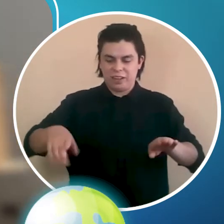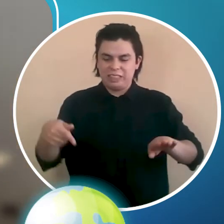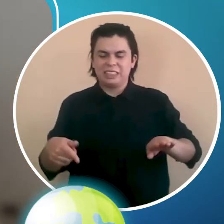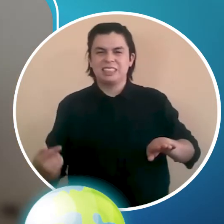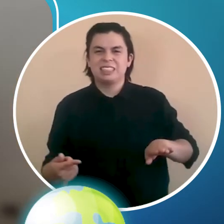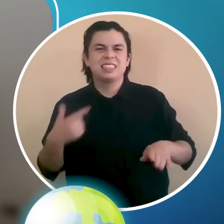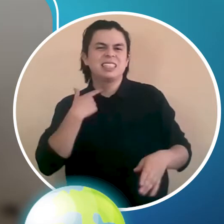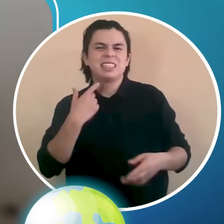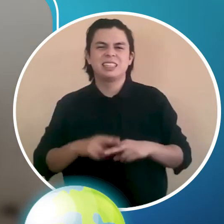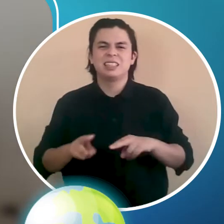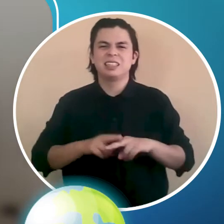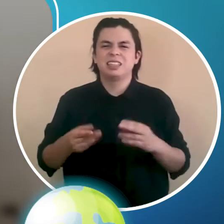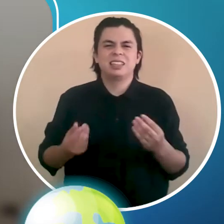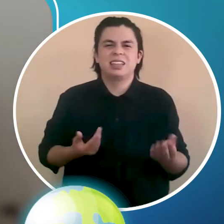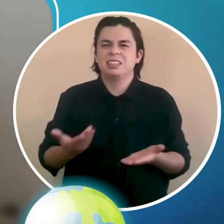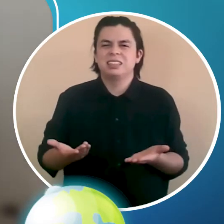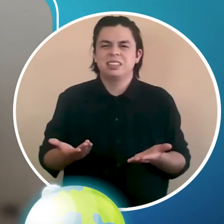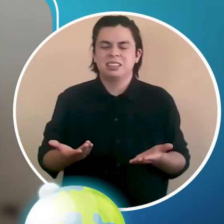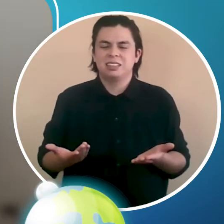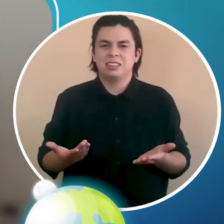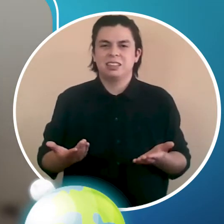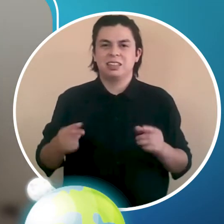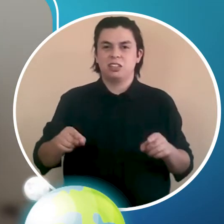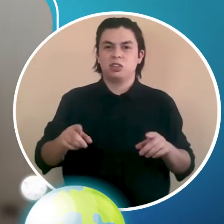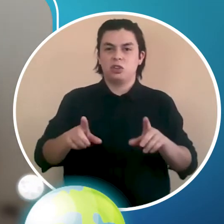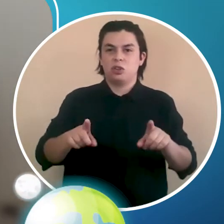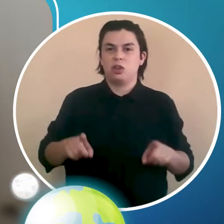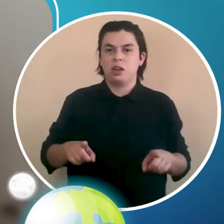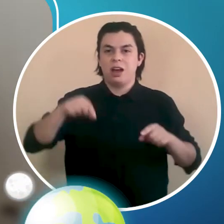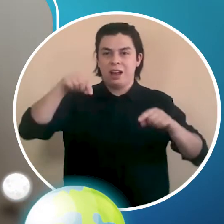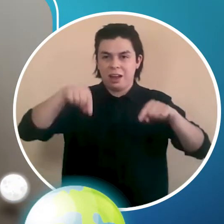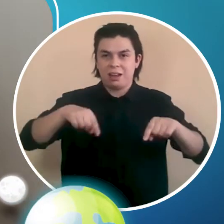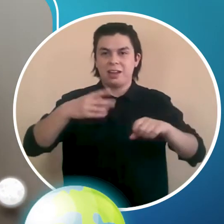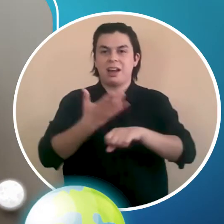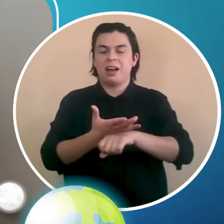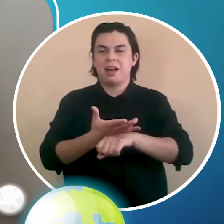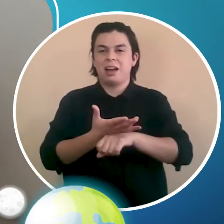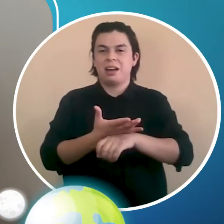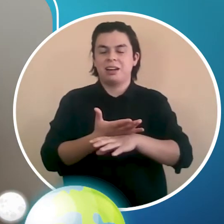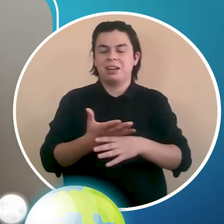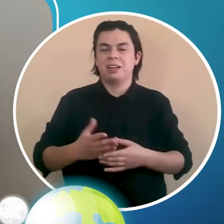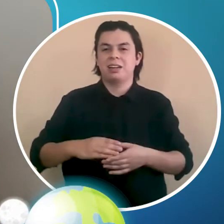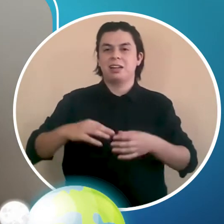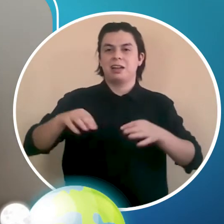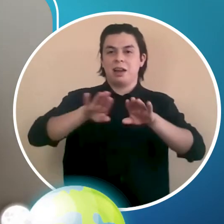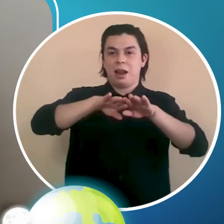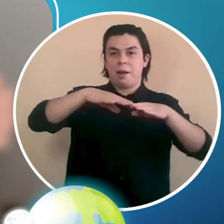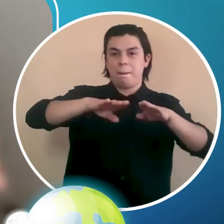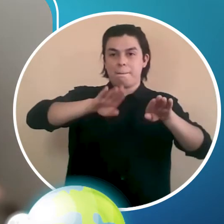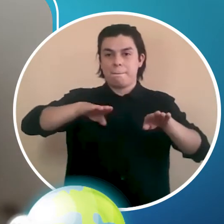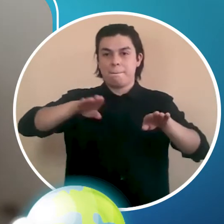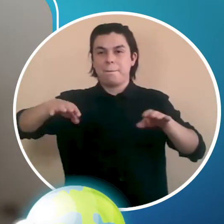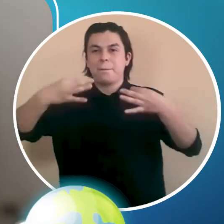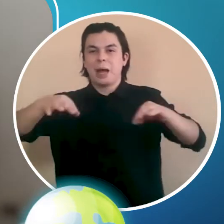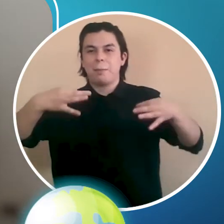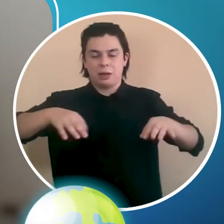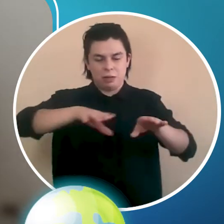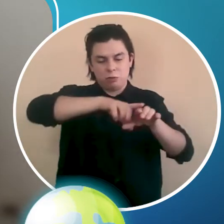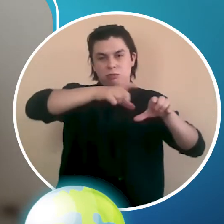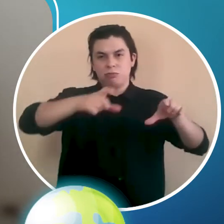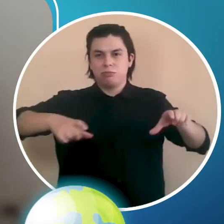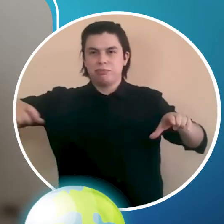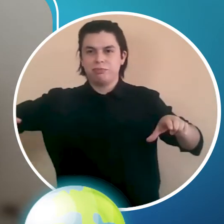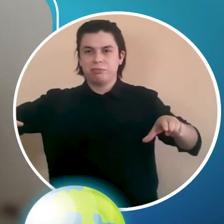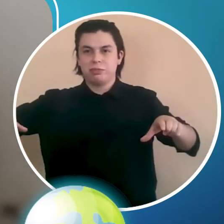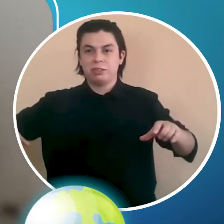caja de zapatos, van a cumplir la función de tener el papel doble con el cual va a ser registrado el sismo. Y estos dos van a